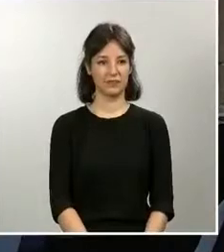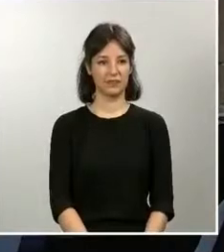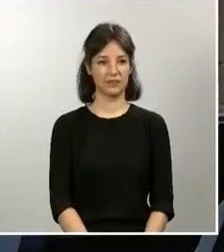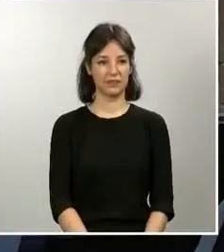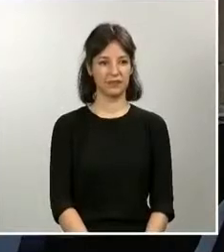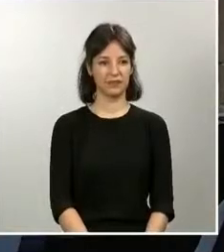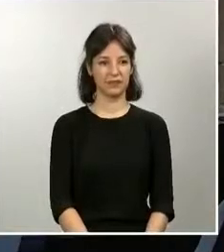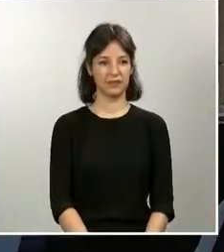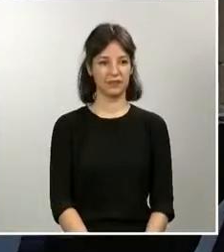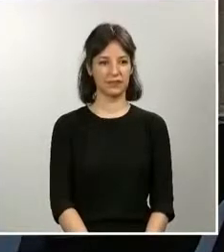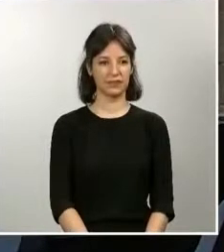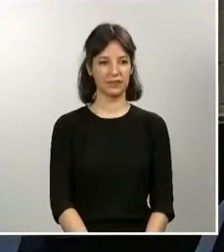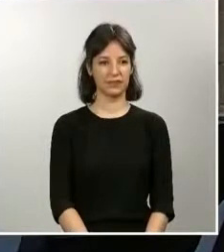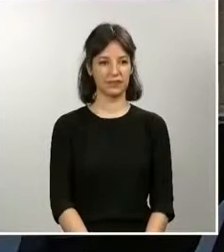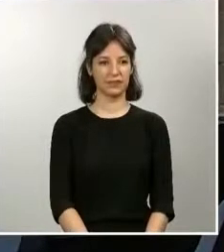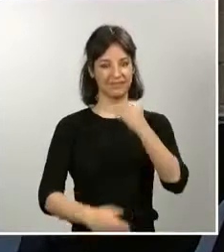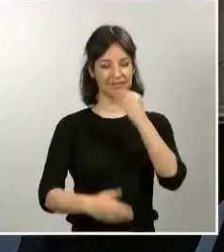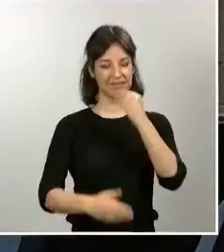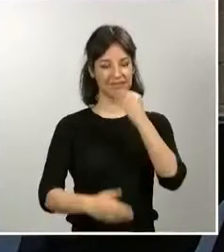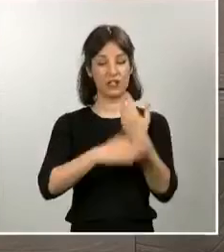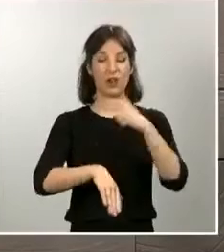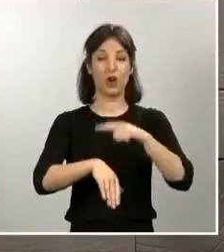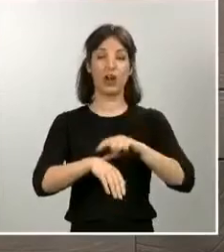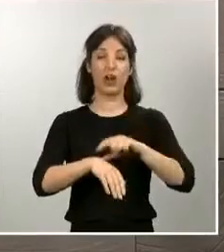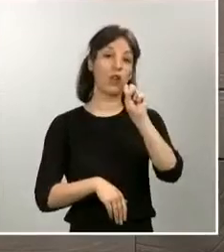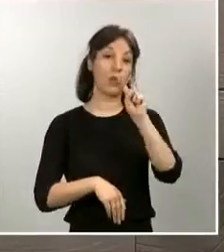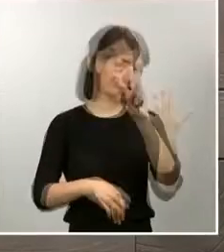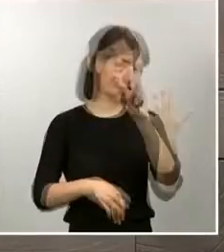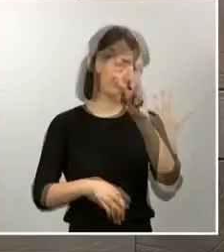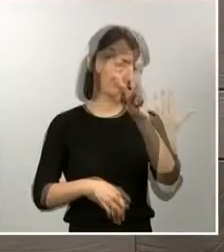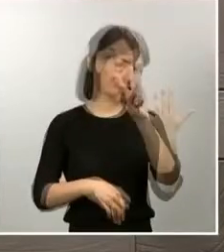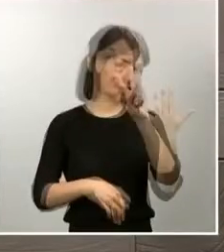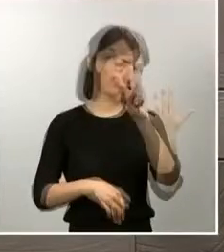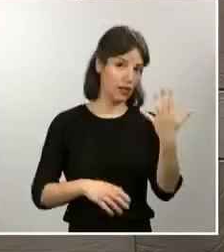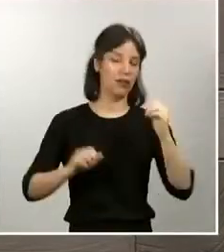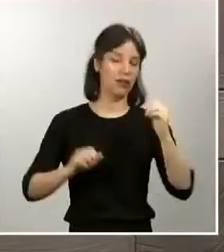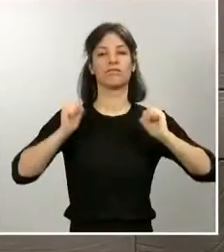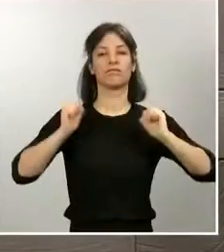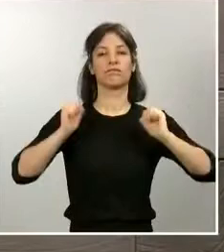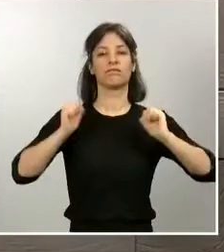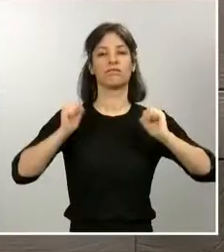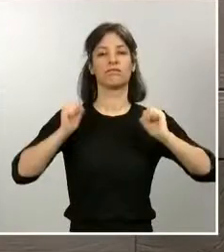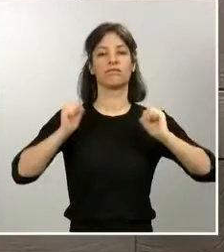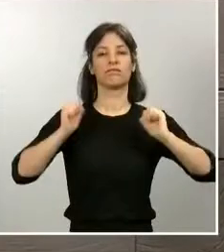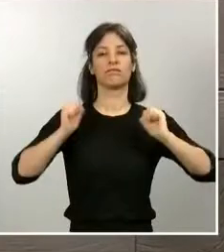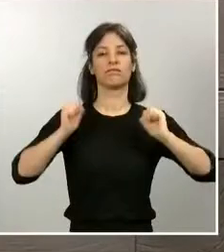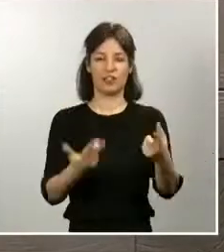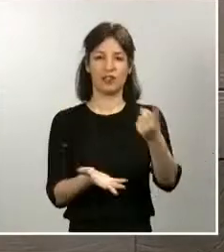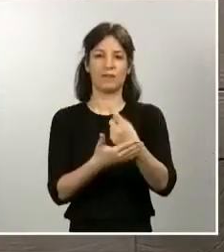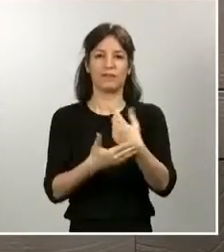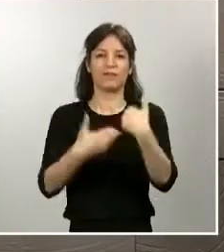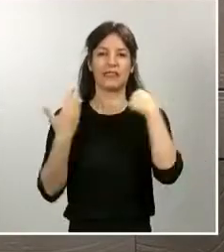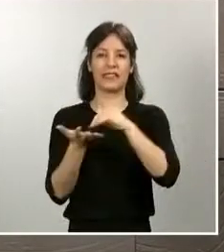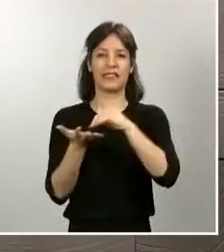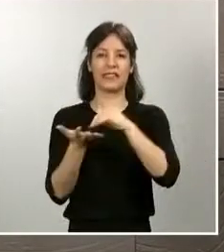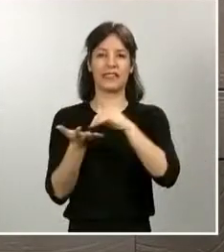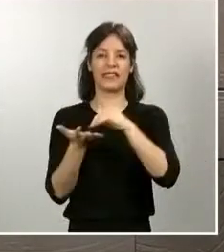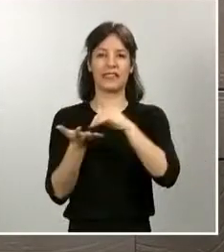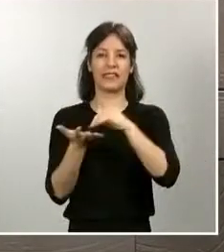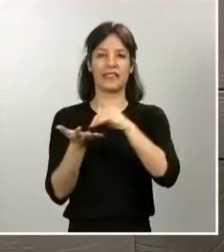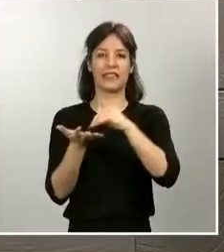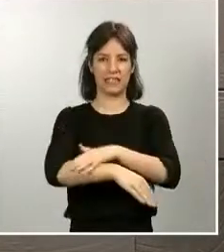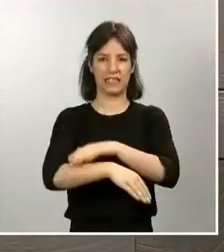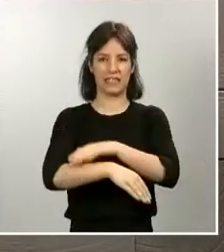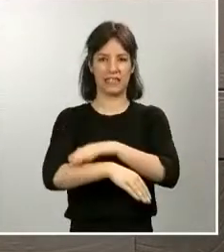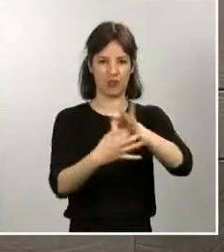Muy buenos días, son las 12 menos 5, comenzamos aquí una nueva rueda de prensa de los responsables técnicos de los ministerios competentes. Están como cada